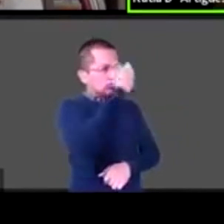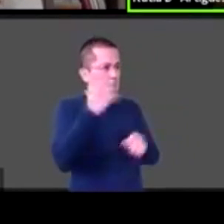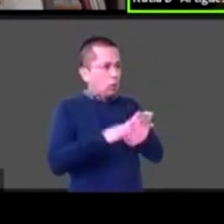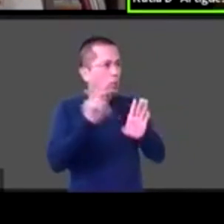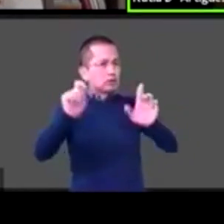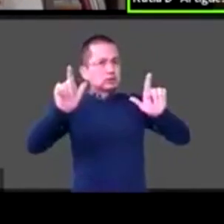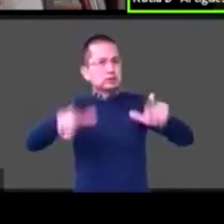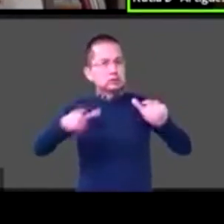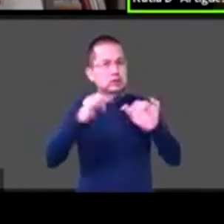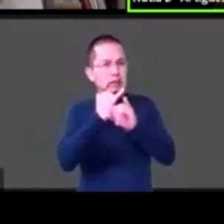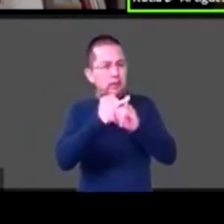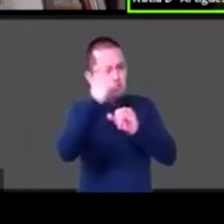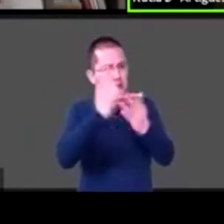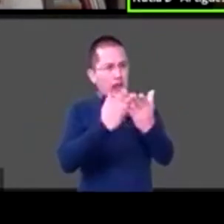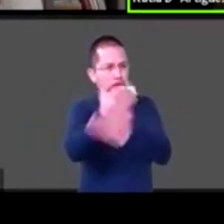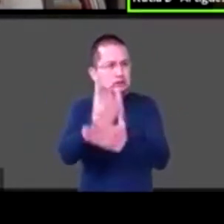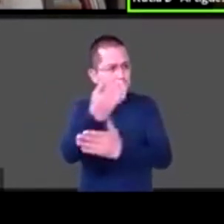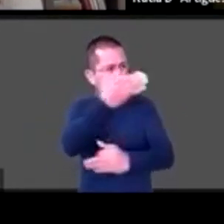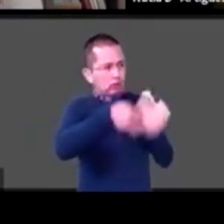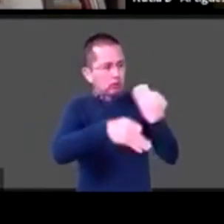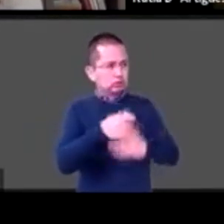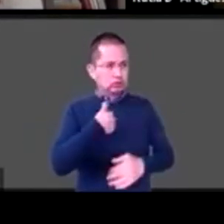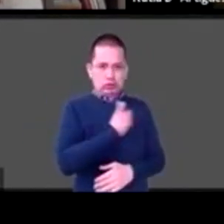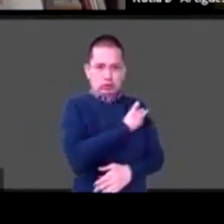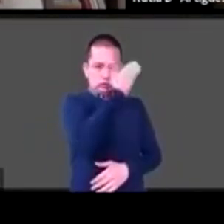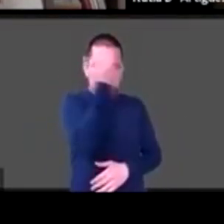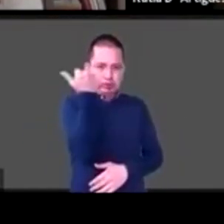yo no sabía pero ahora ya se va a quedar